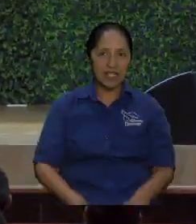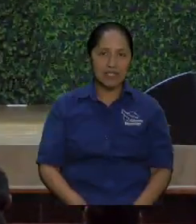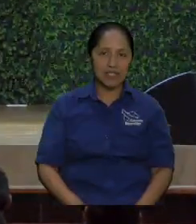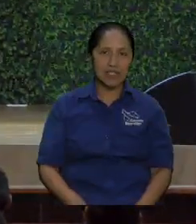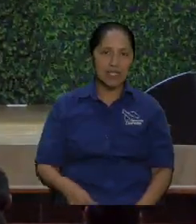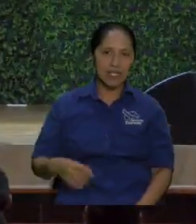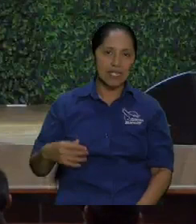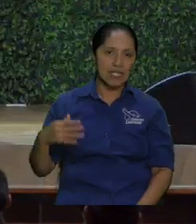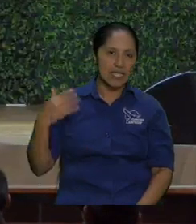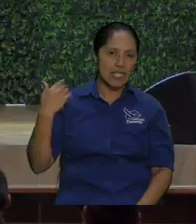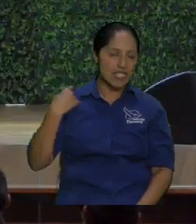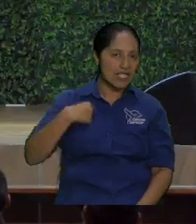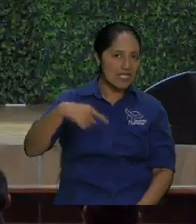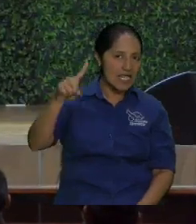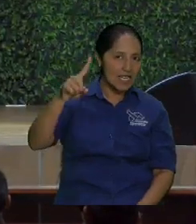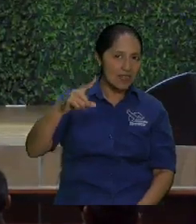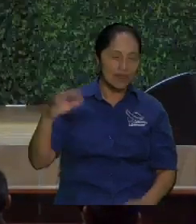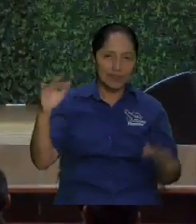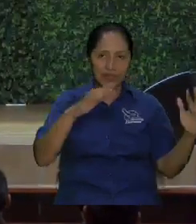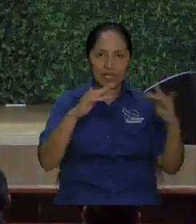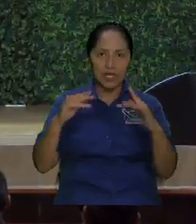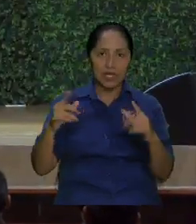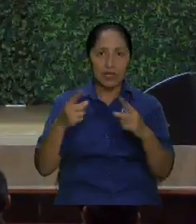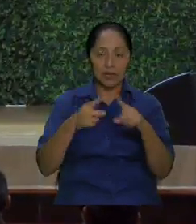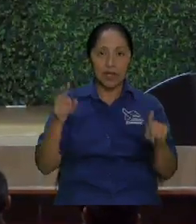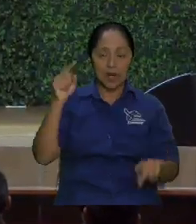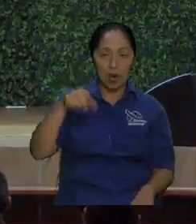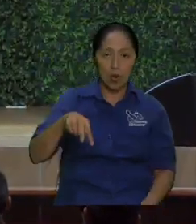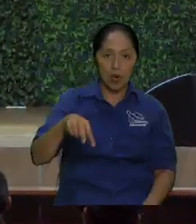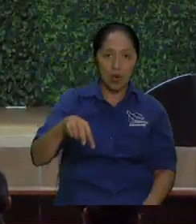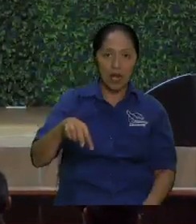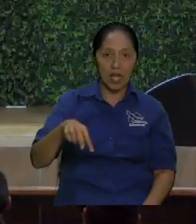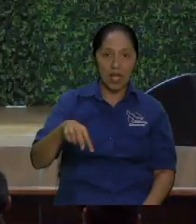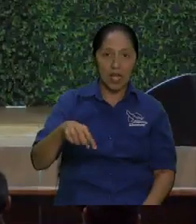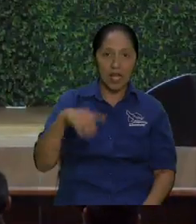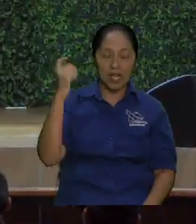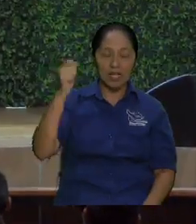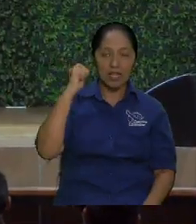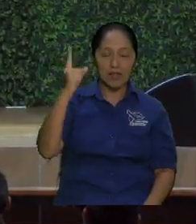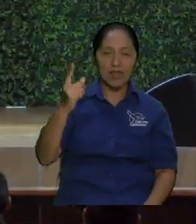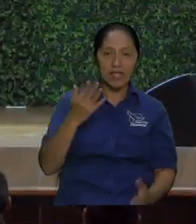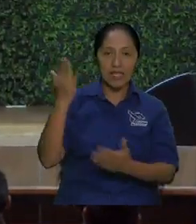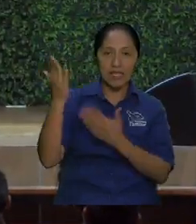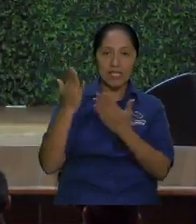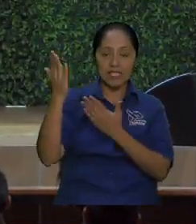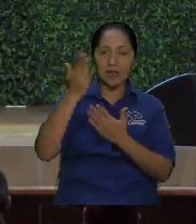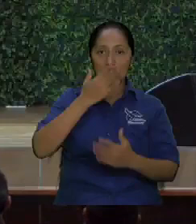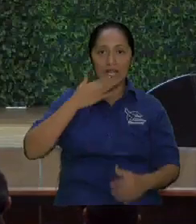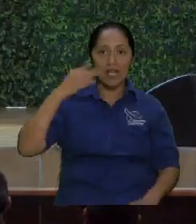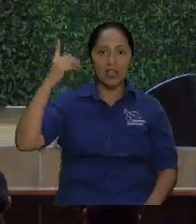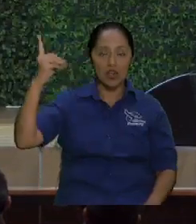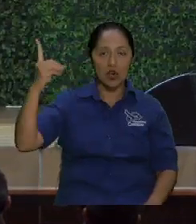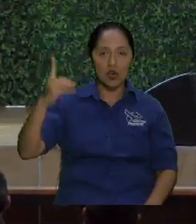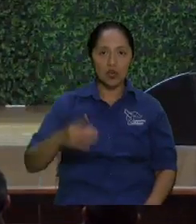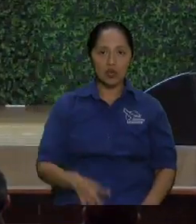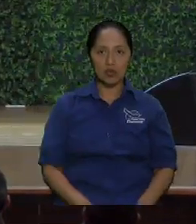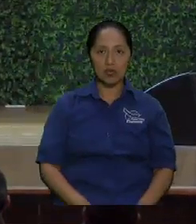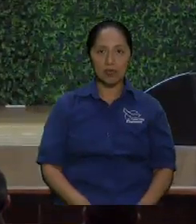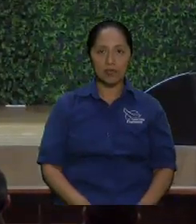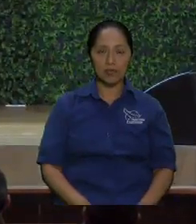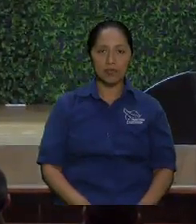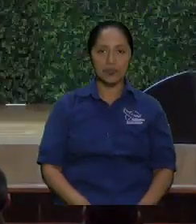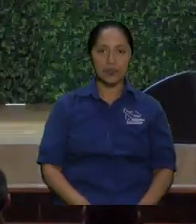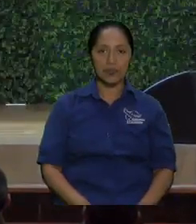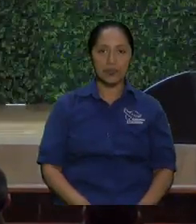a veces es servir en las mesas pero uno tiene que evolucionar también a veces ya es servir